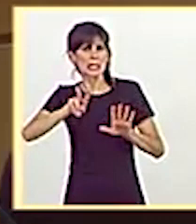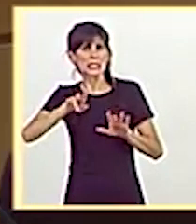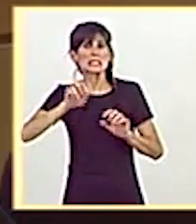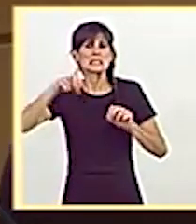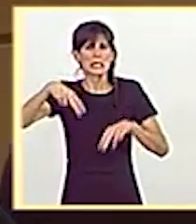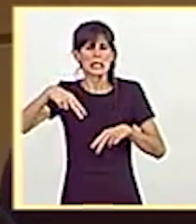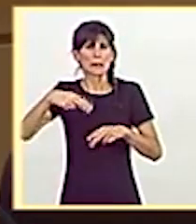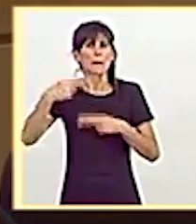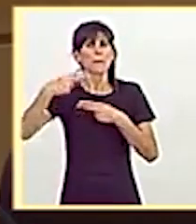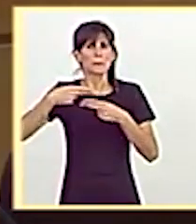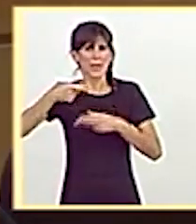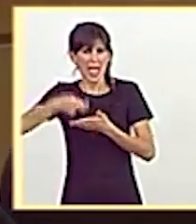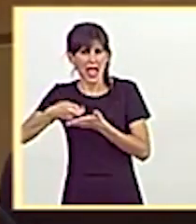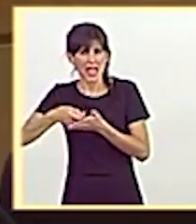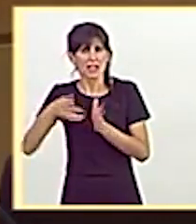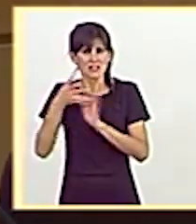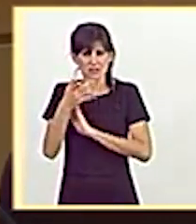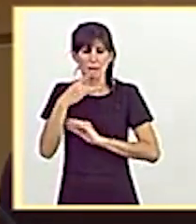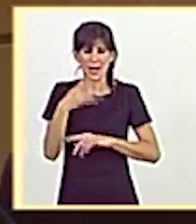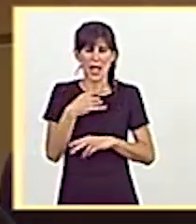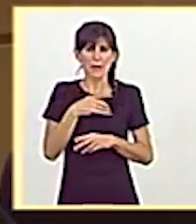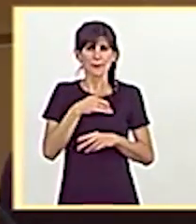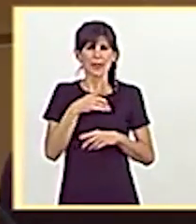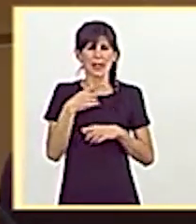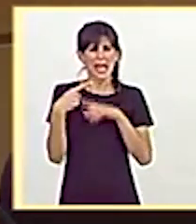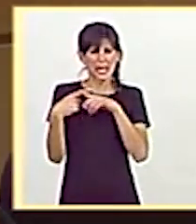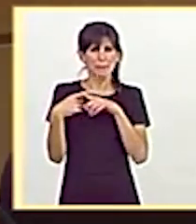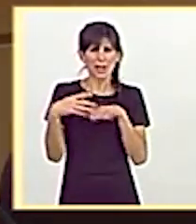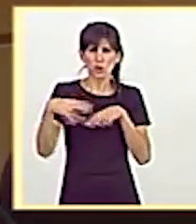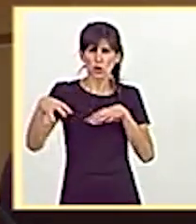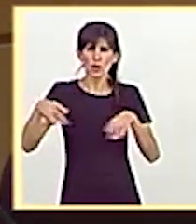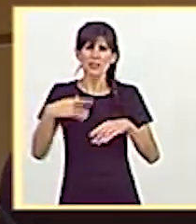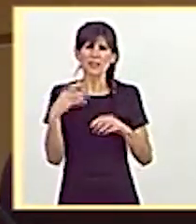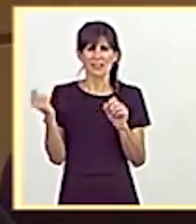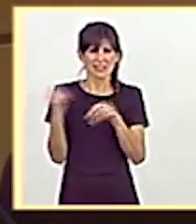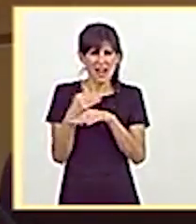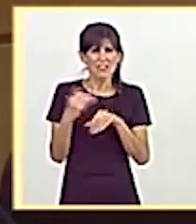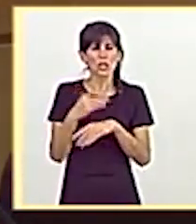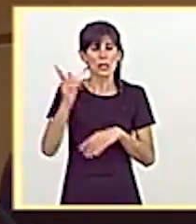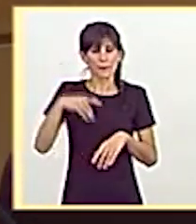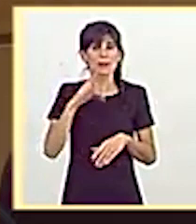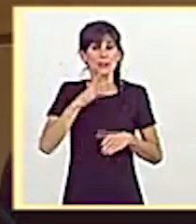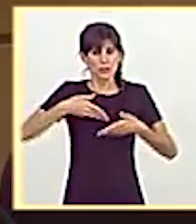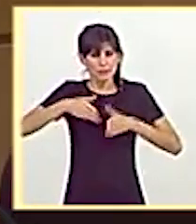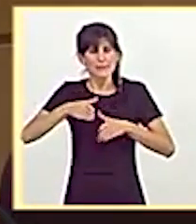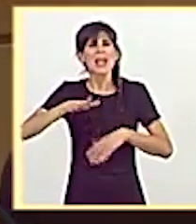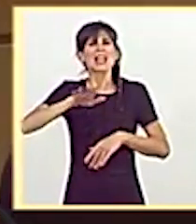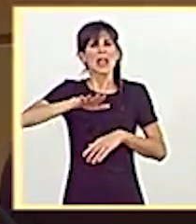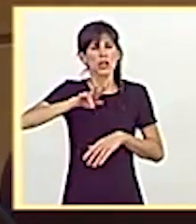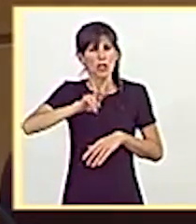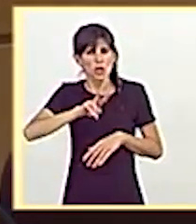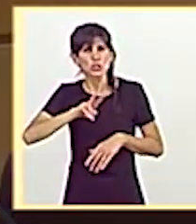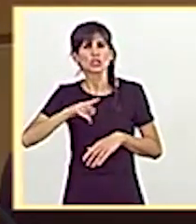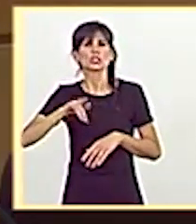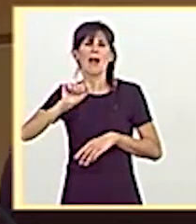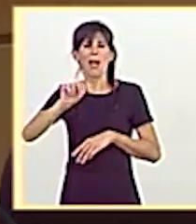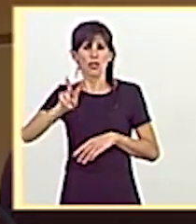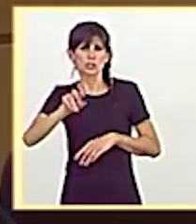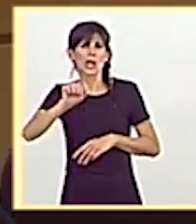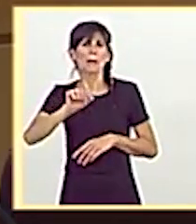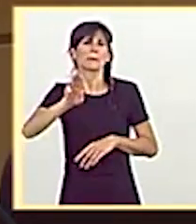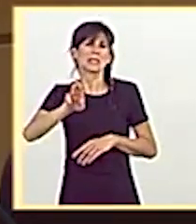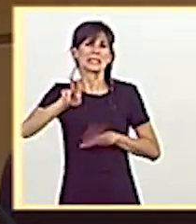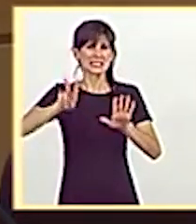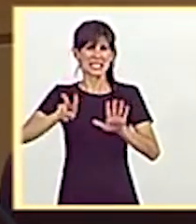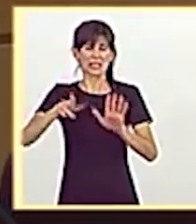para determinar los repartos de tráfico y priorizar las actuaciones en el corredor Nacional 2-A2-AP7, es